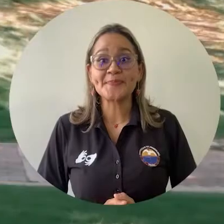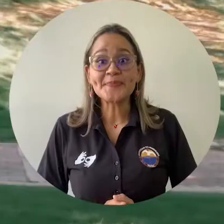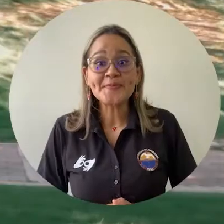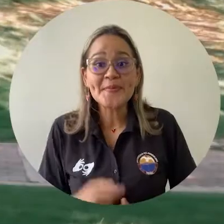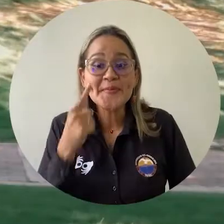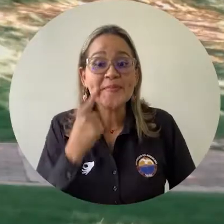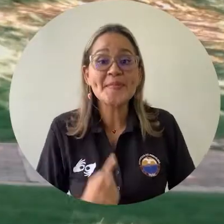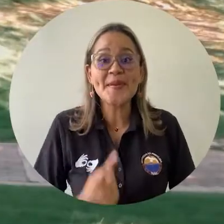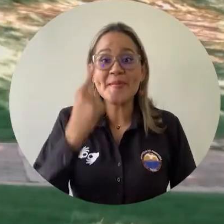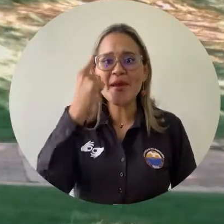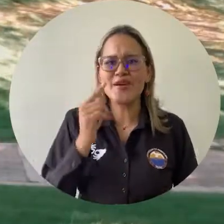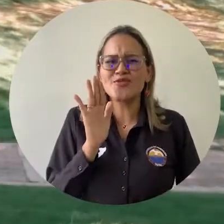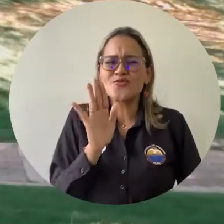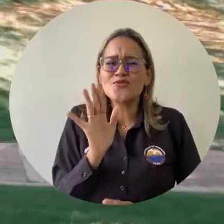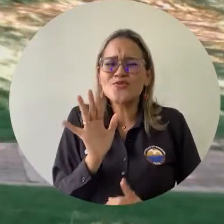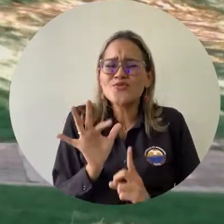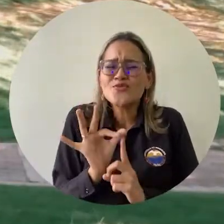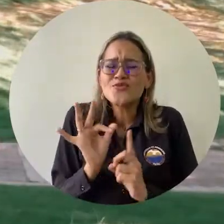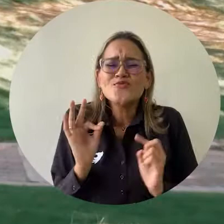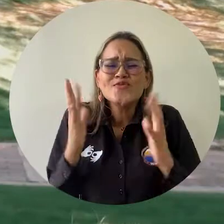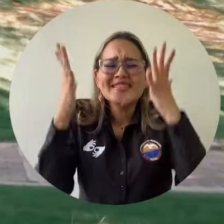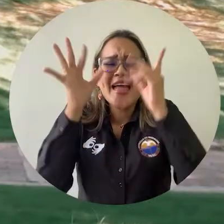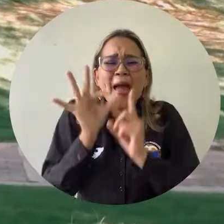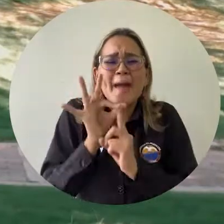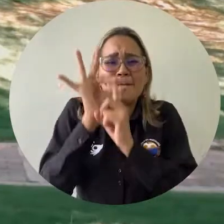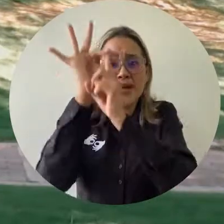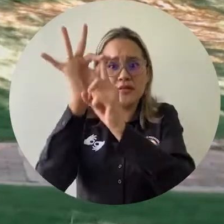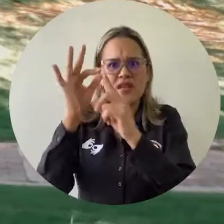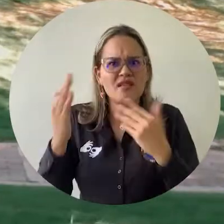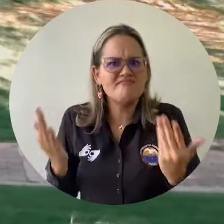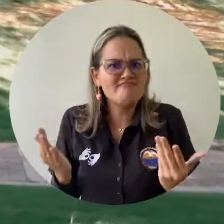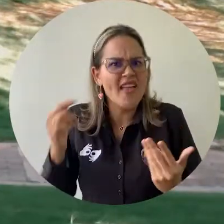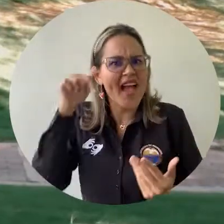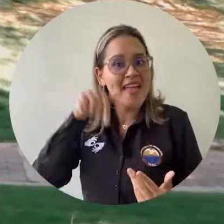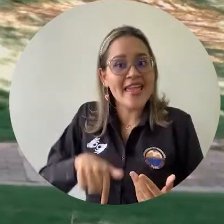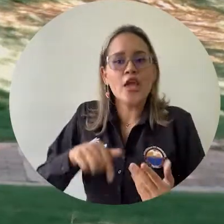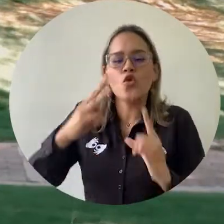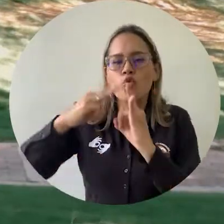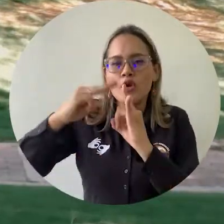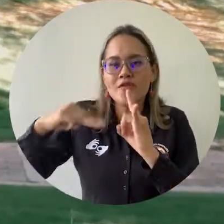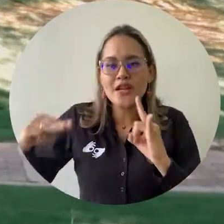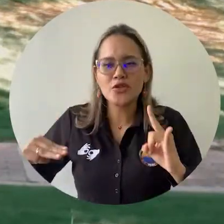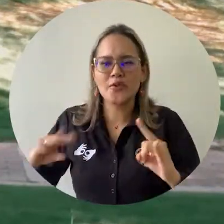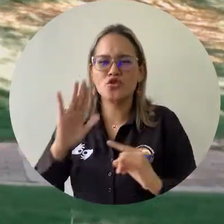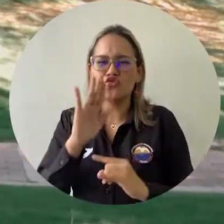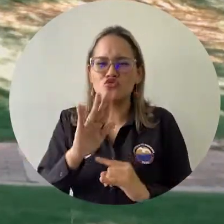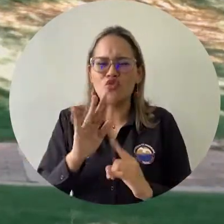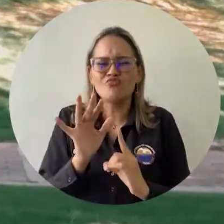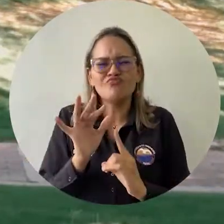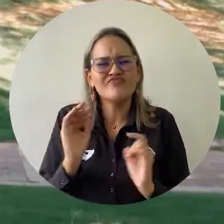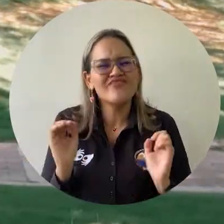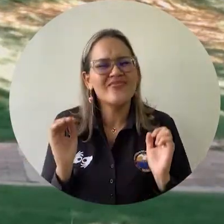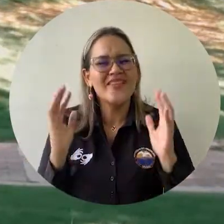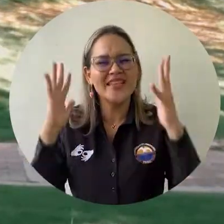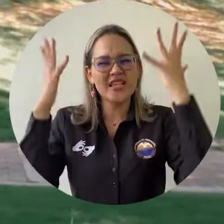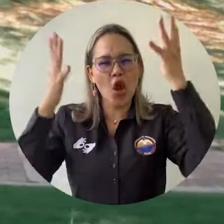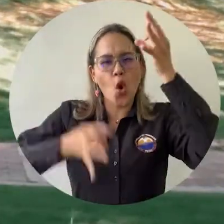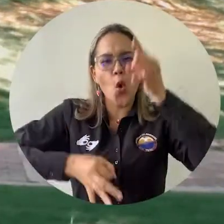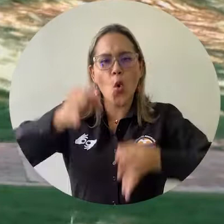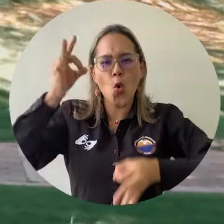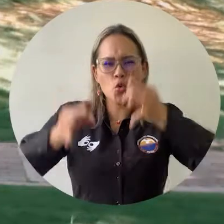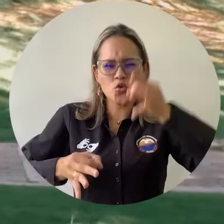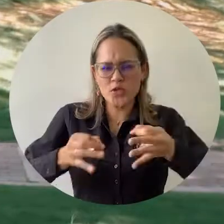Por primera vez y de forma solemne, la Universidad del Magdalena realizó la ceremonia de la justicia y la prudencia como